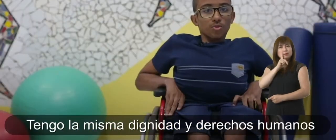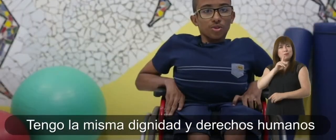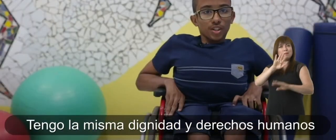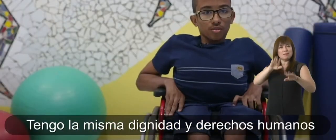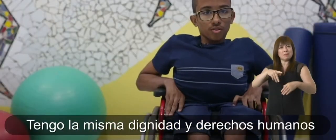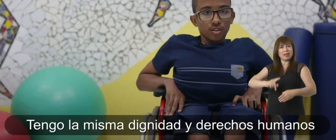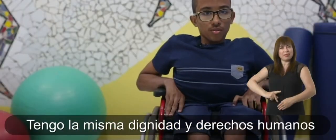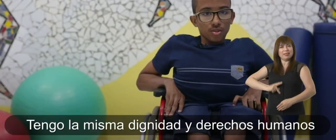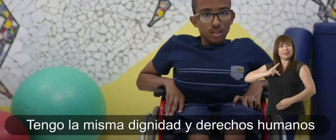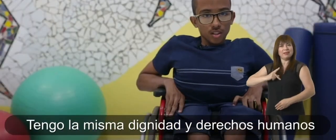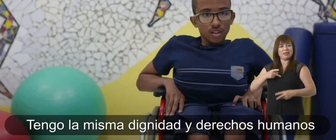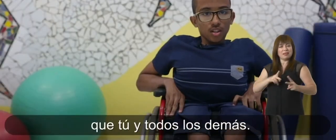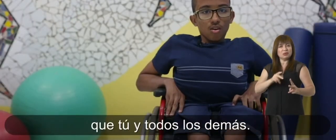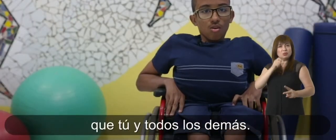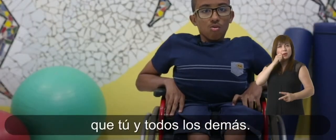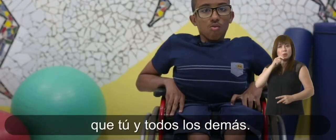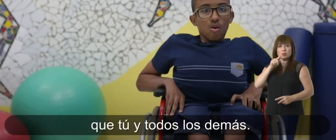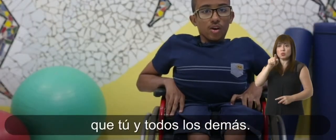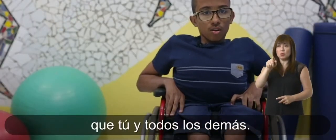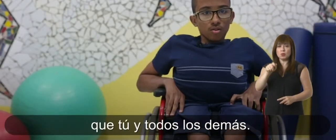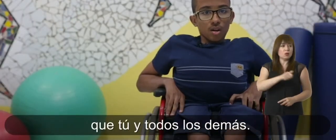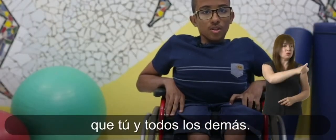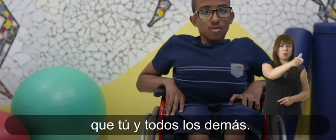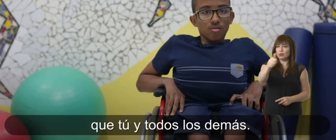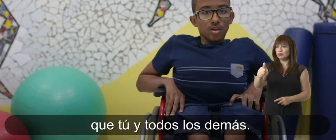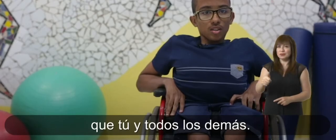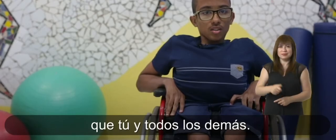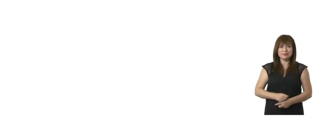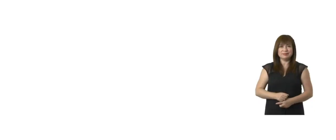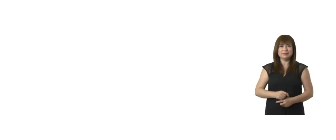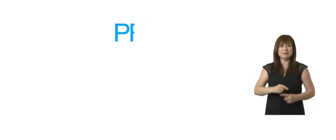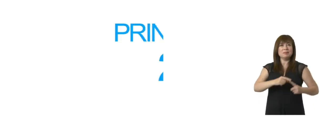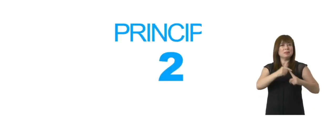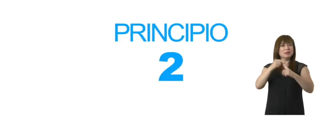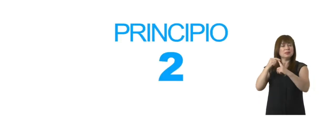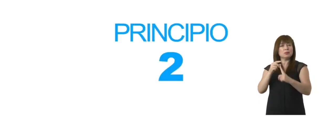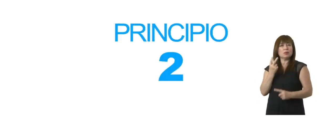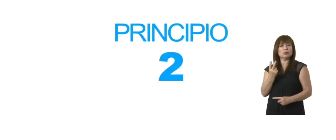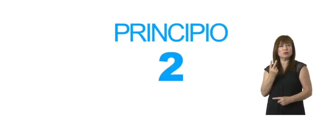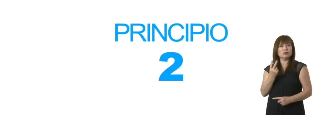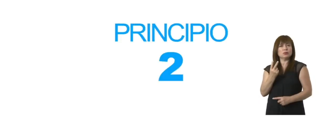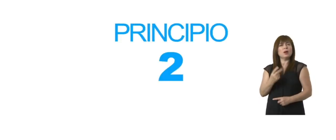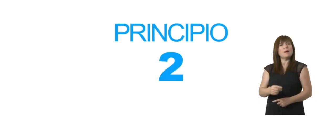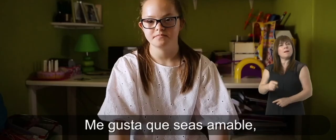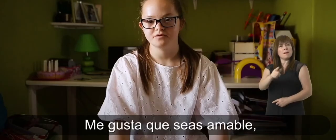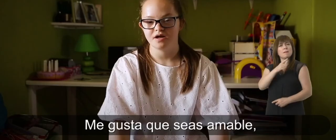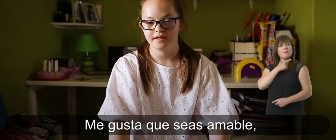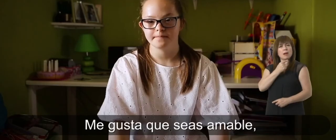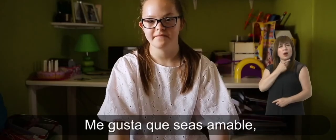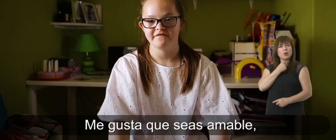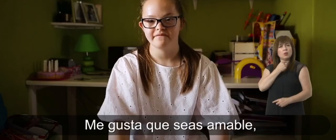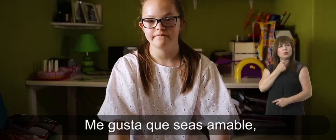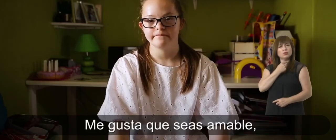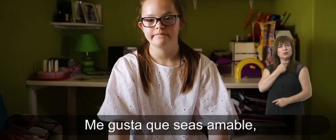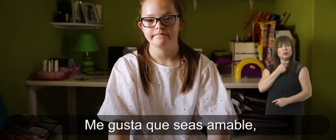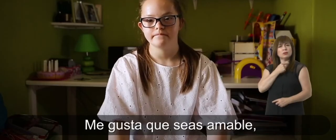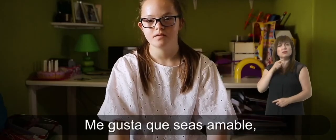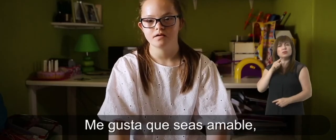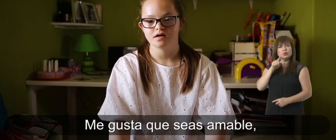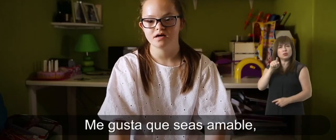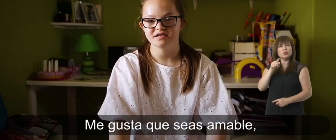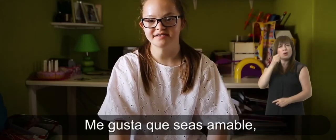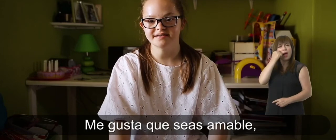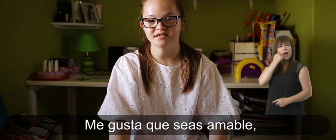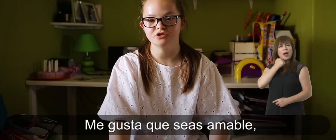Tengo la misma dignidad y derechos humanos que tú y todos los demás. Principio 2 Me gusta